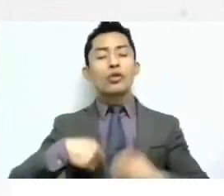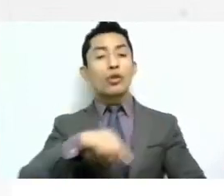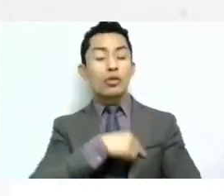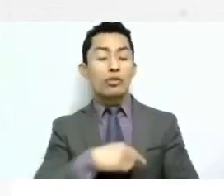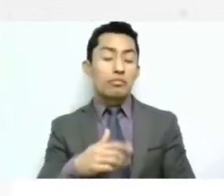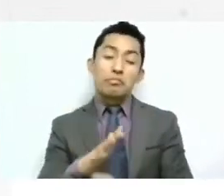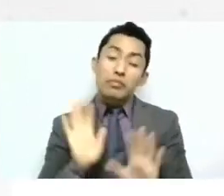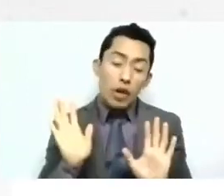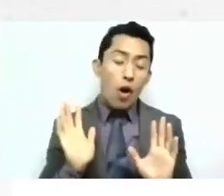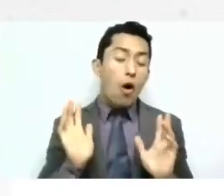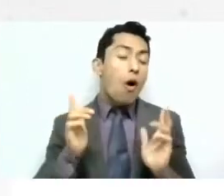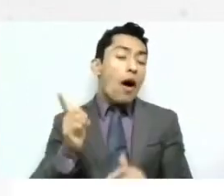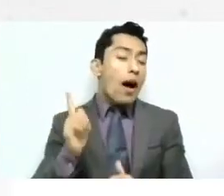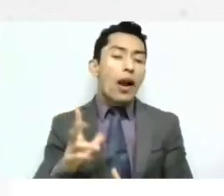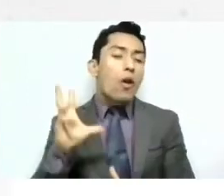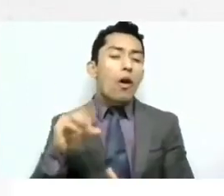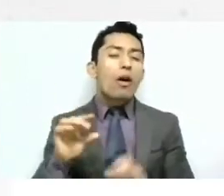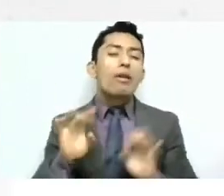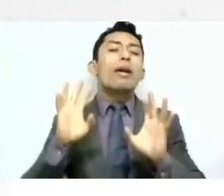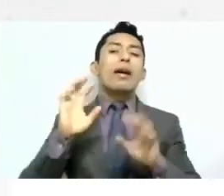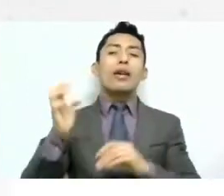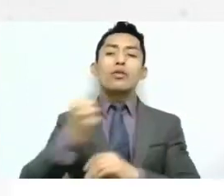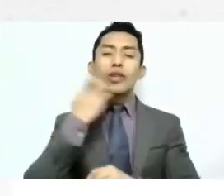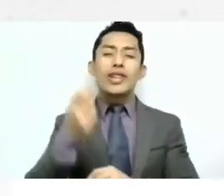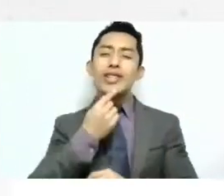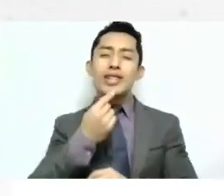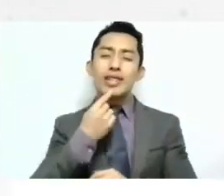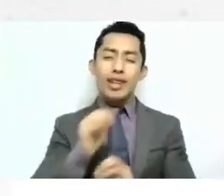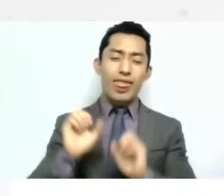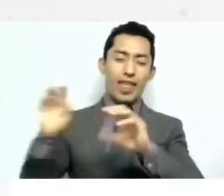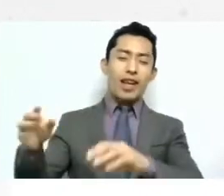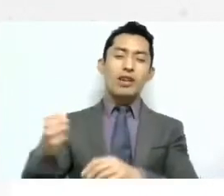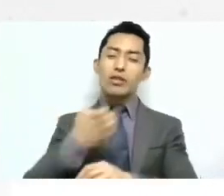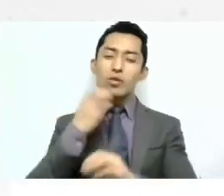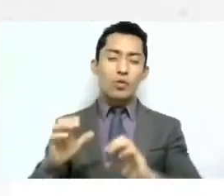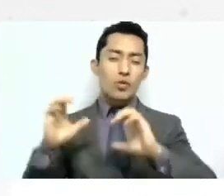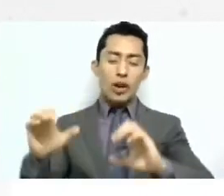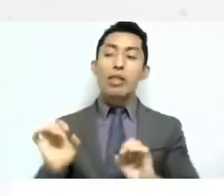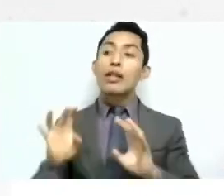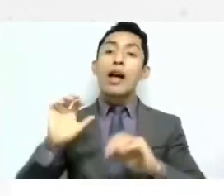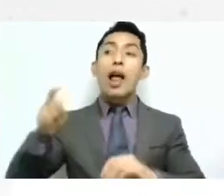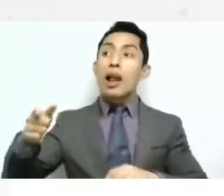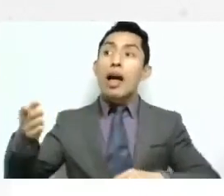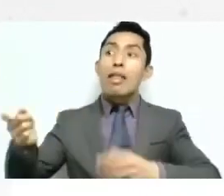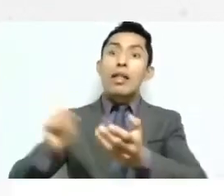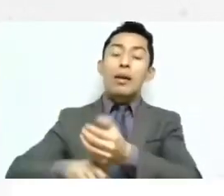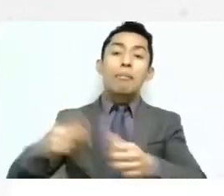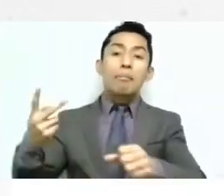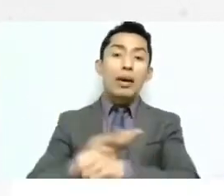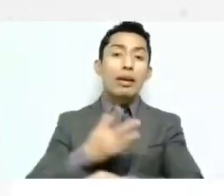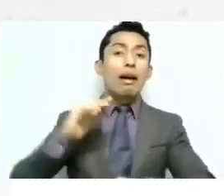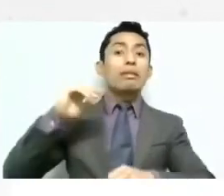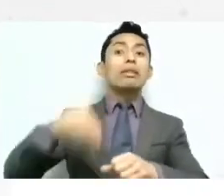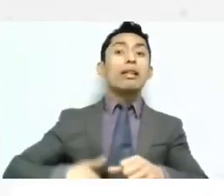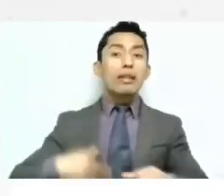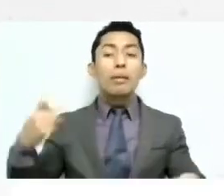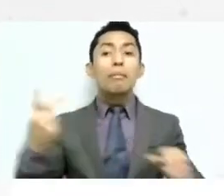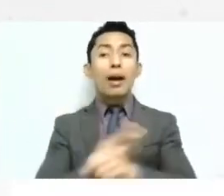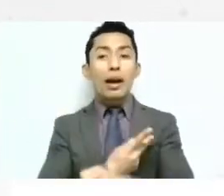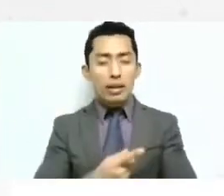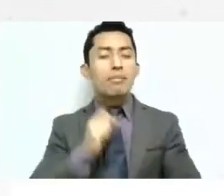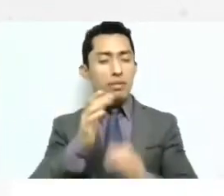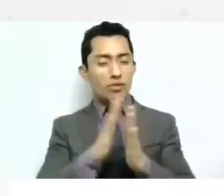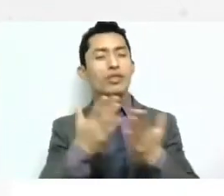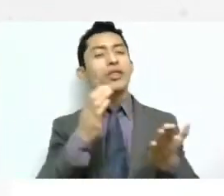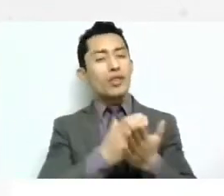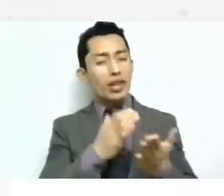pase algún accidente en una guardería ¿verdad? pero ¿qué sucede aquí? y aquí en este libro no lo no lo platican